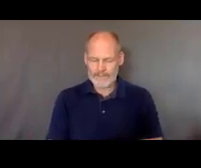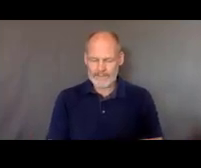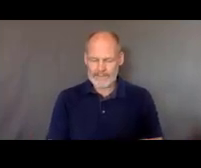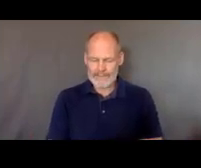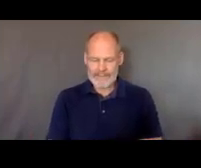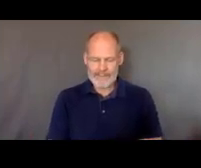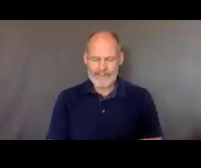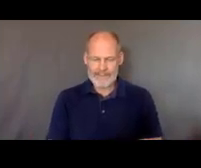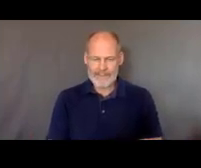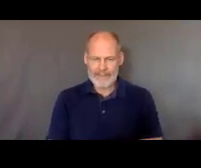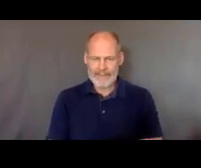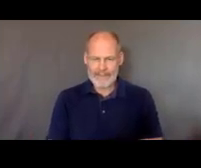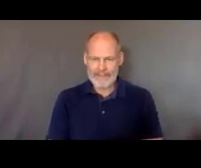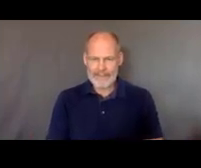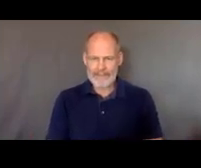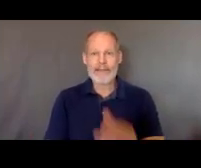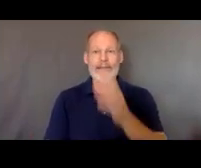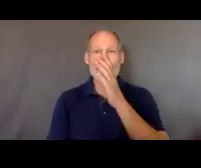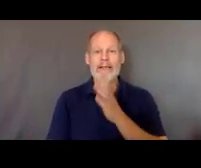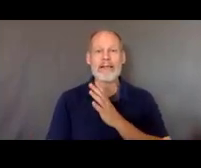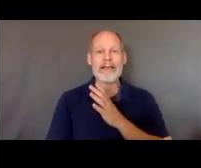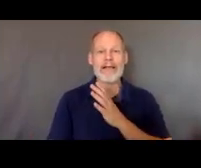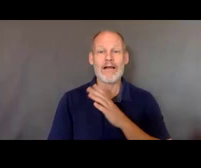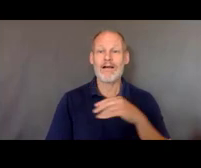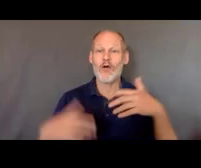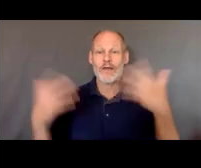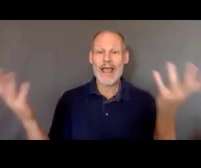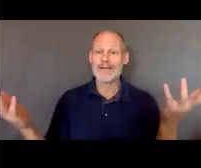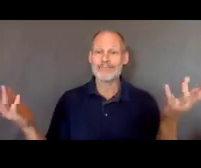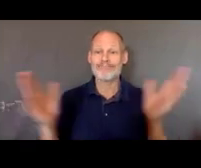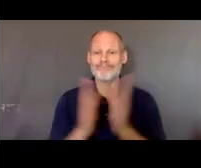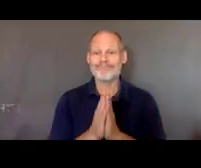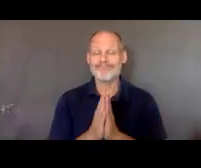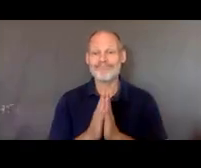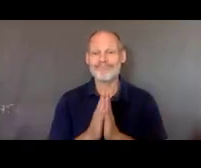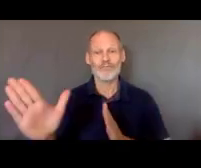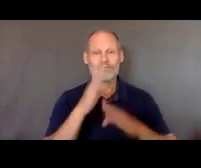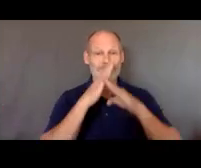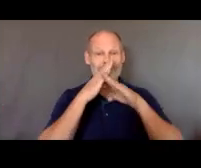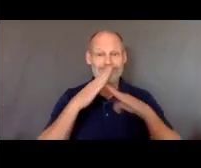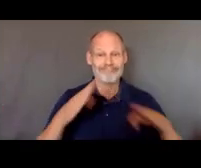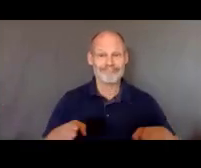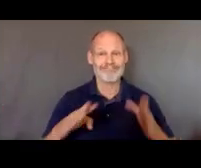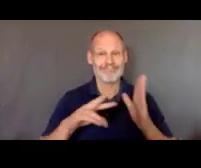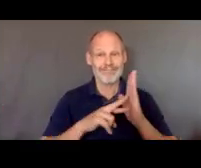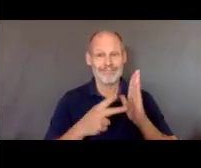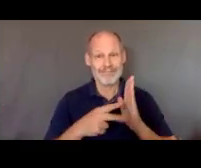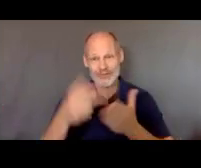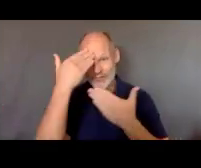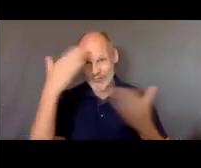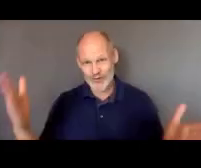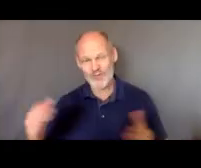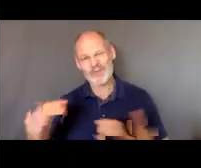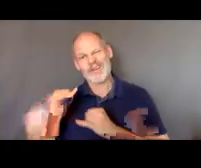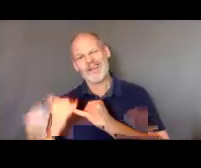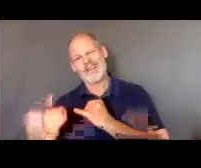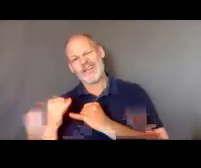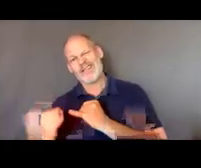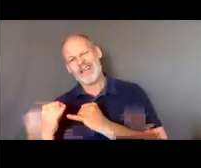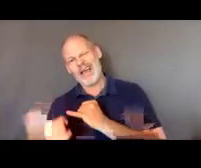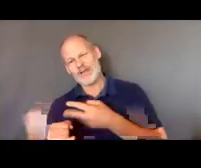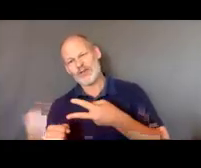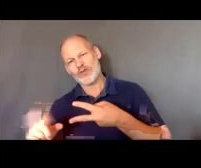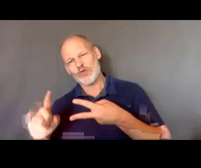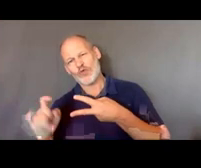bien entonces ahora con el silencio de todos los demás entonces asumo que no